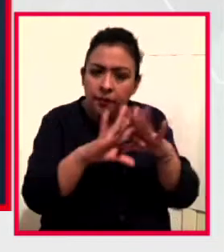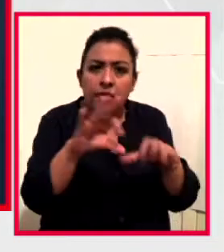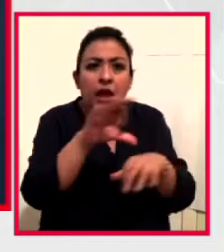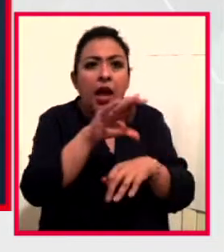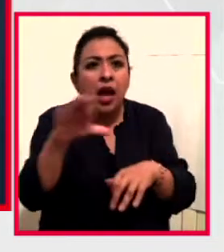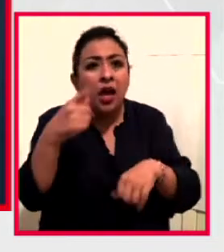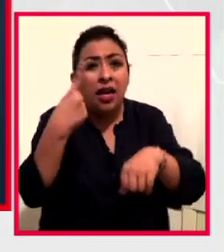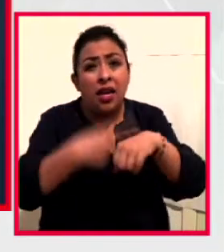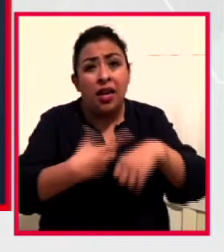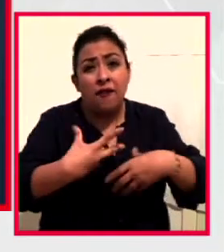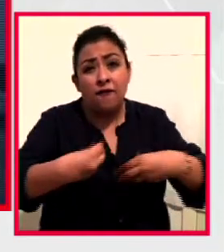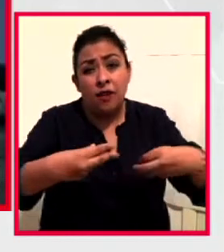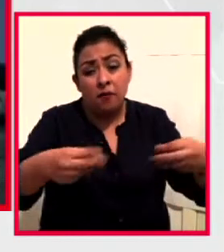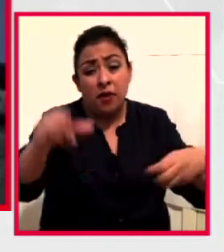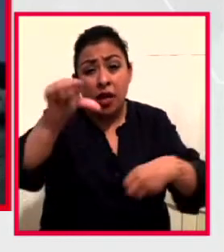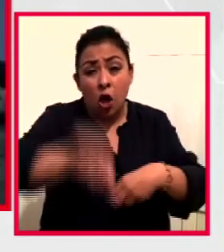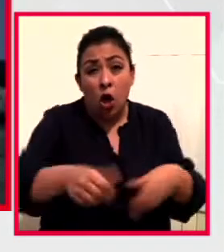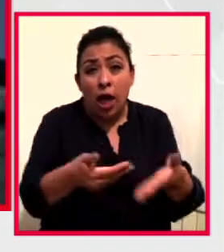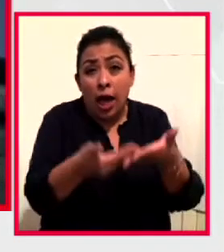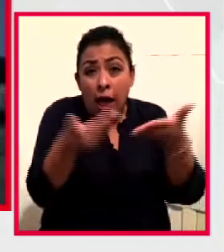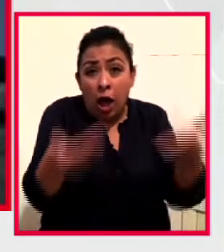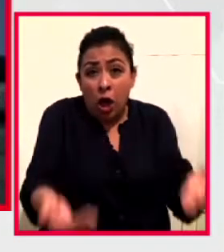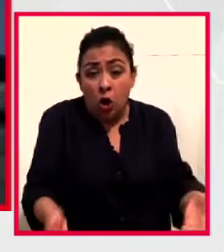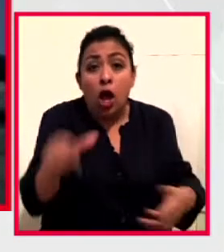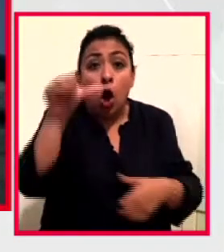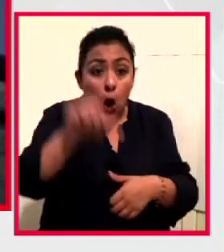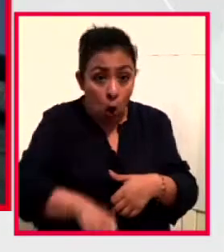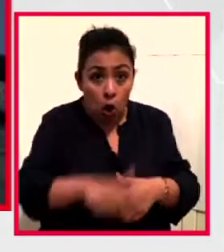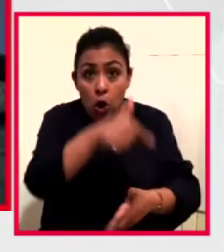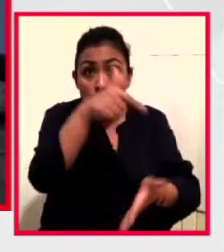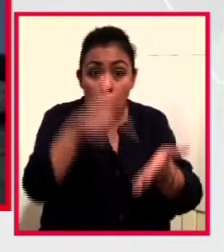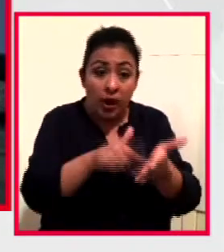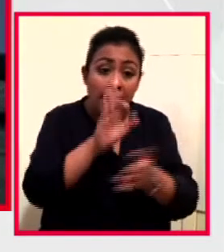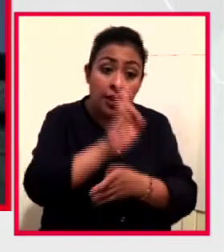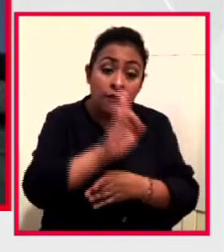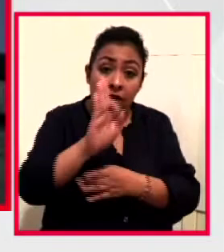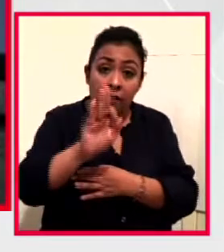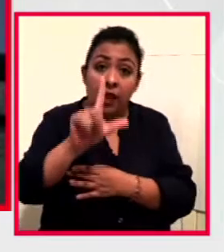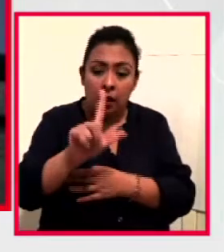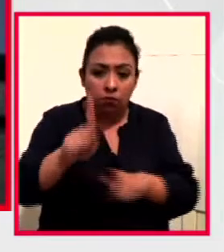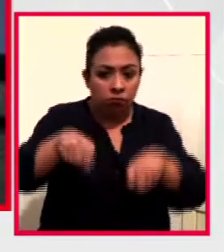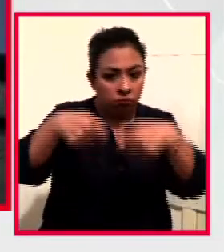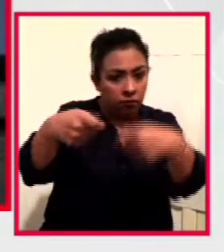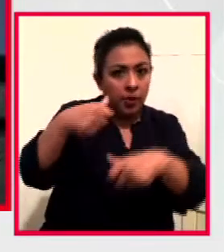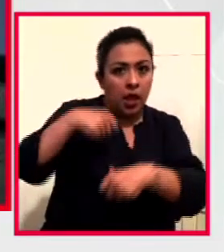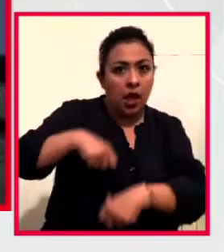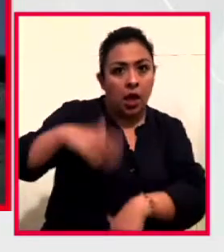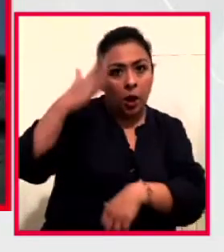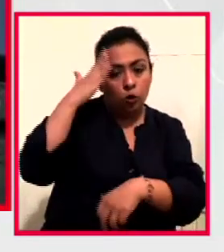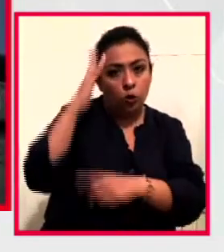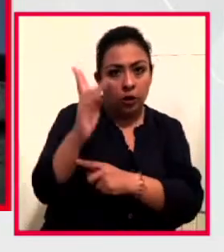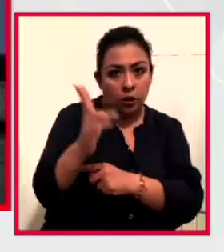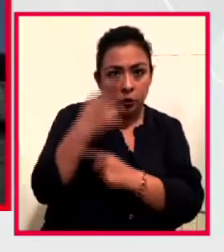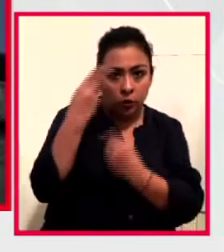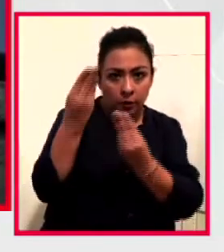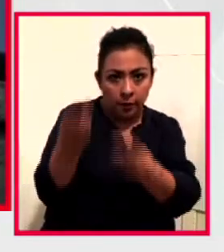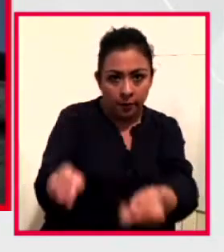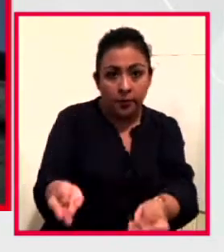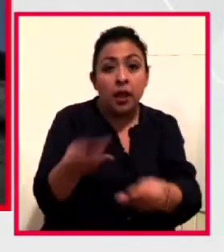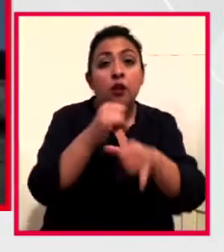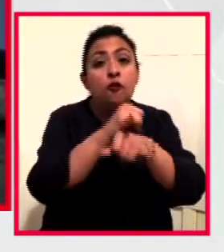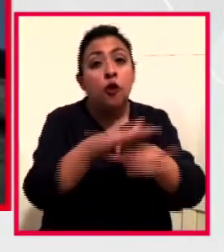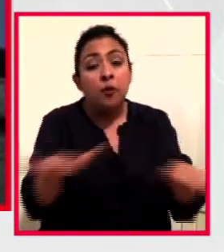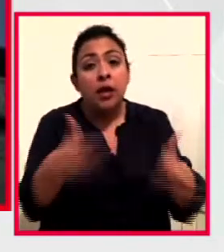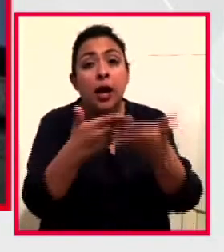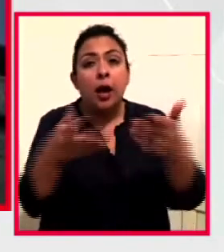la pandemia que se vive en México. Hoy ya las instalaciones están de nueva cuenta en manos de las autoridades universitarias. Con esta información nos